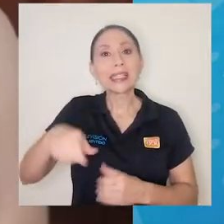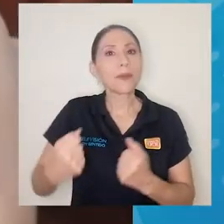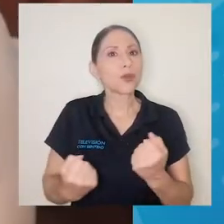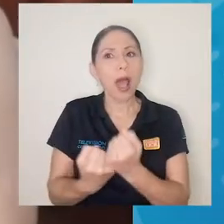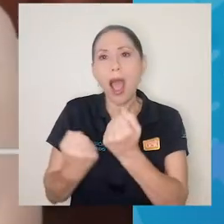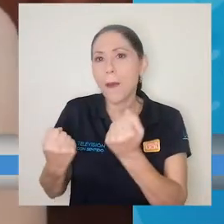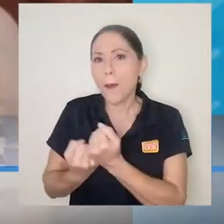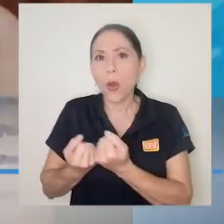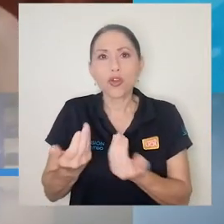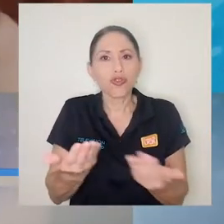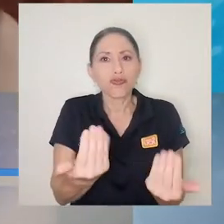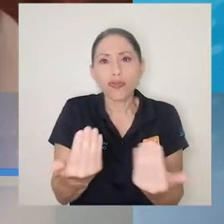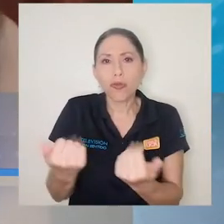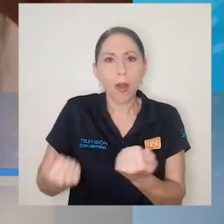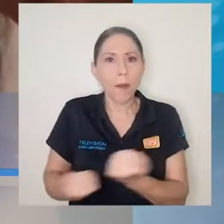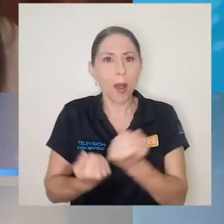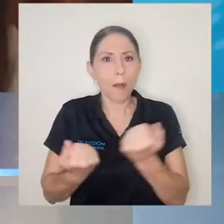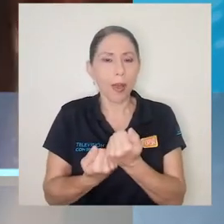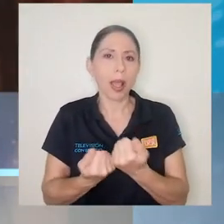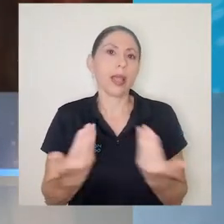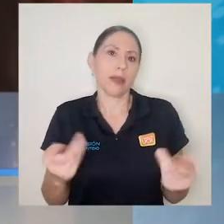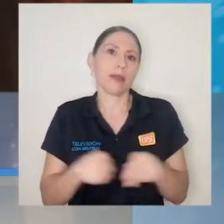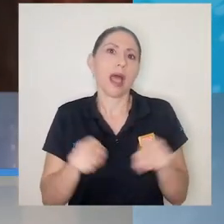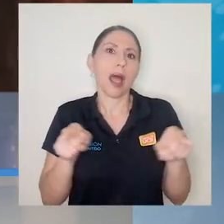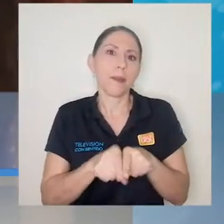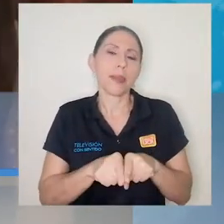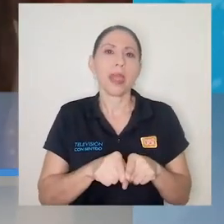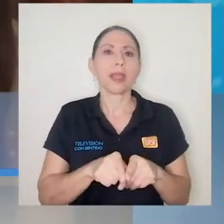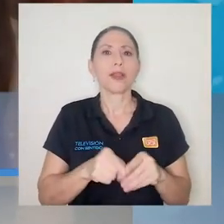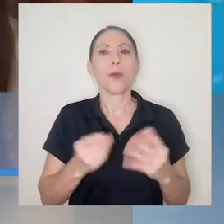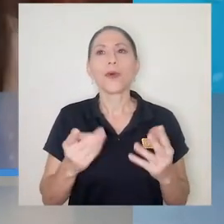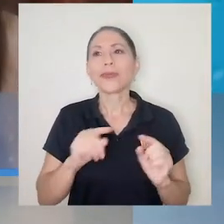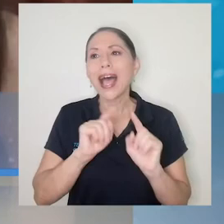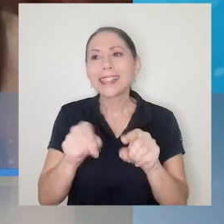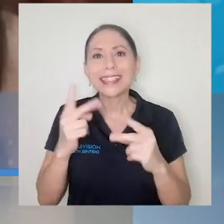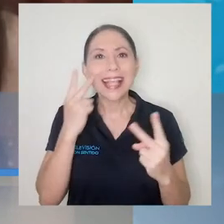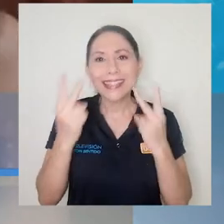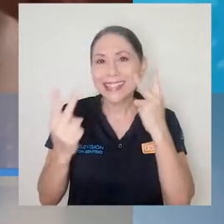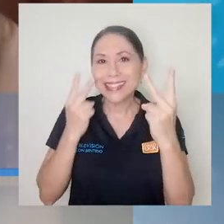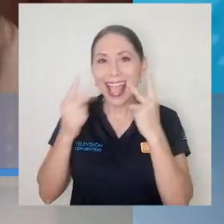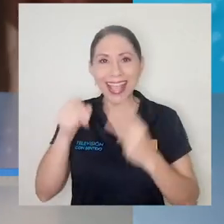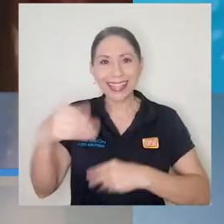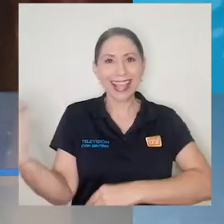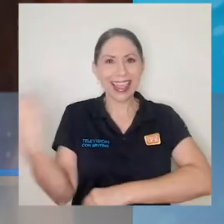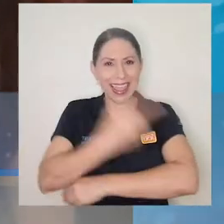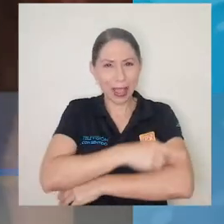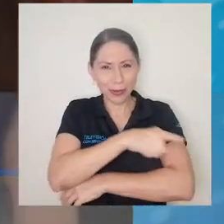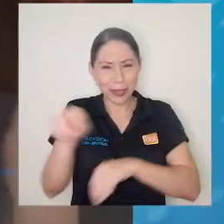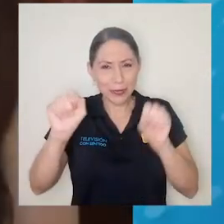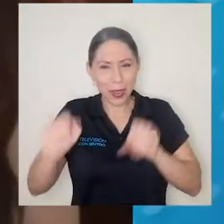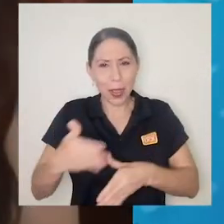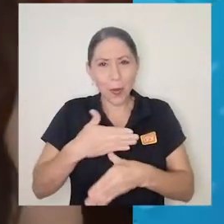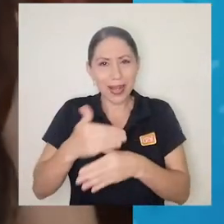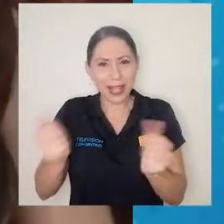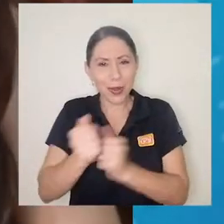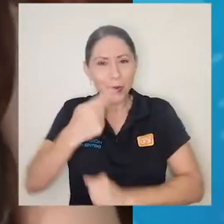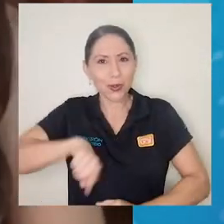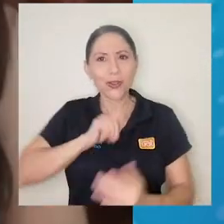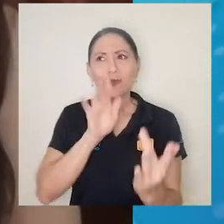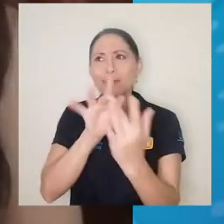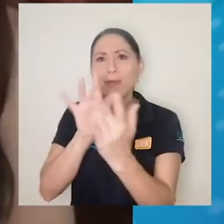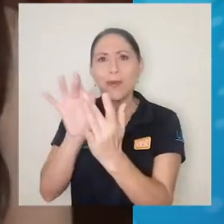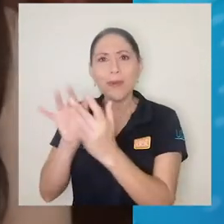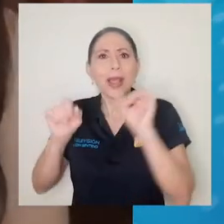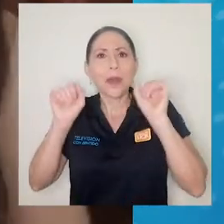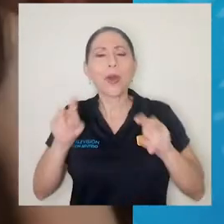tipo de apoyo, patrocinio y por supuesto asistencia, que ese día puedan compartir con nosotros y disfrutar de todo ese repertorio